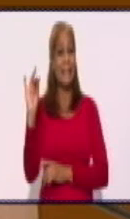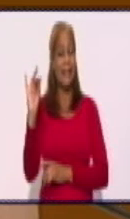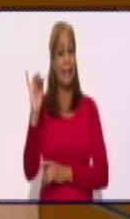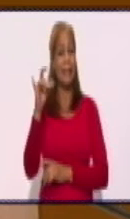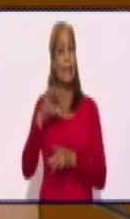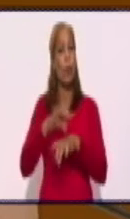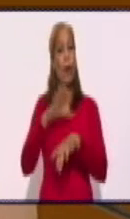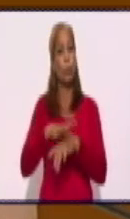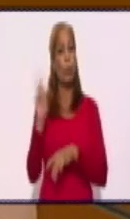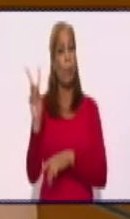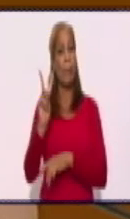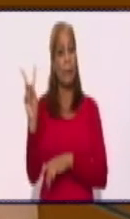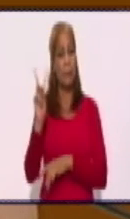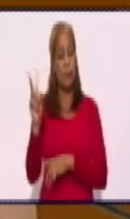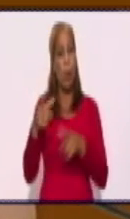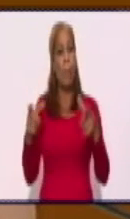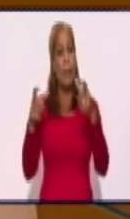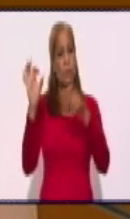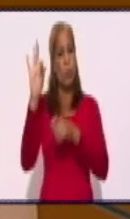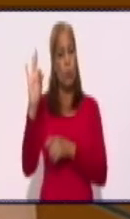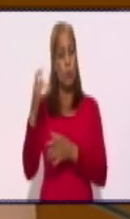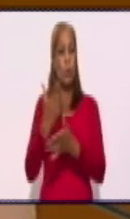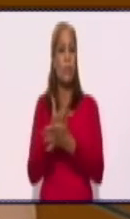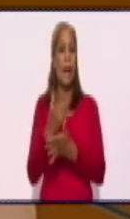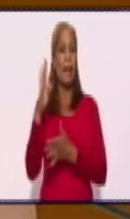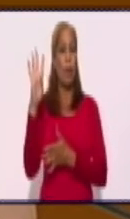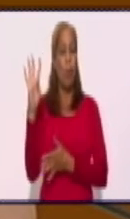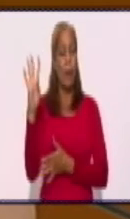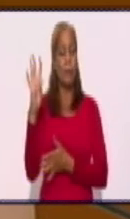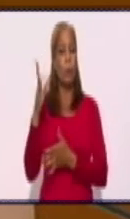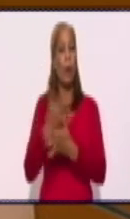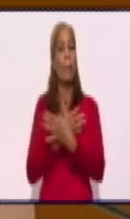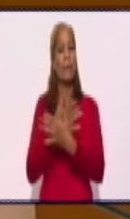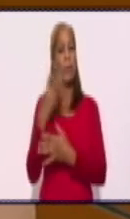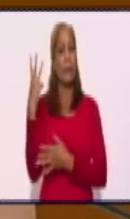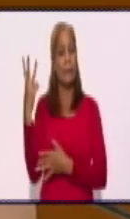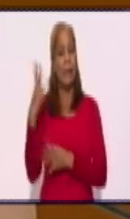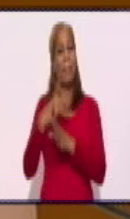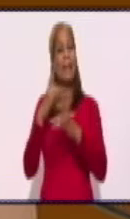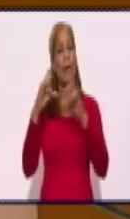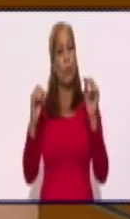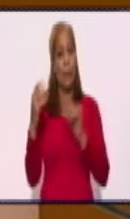22, Mazo 8, Yara 4, Campechuela 3, Medialuna 3,